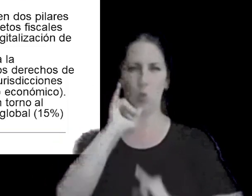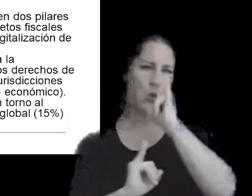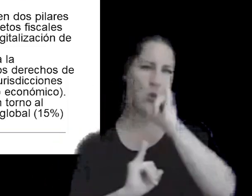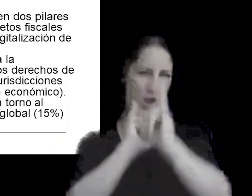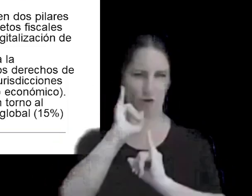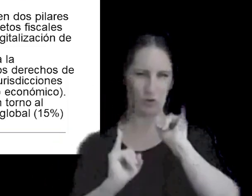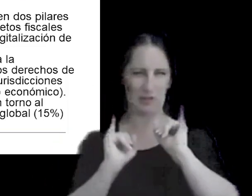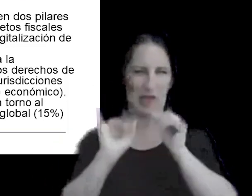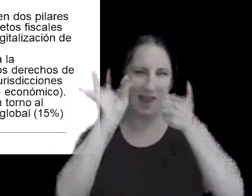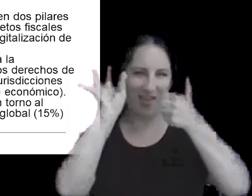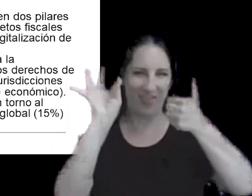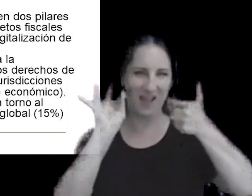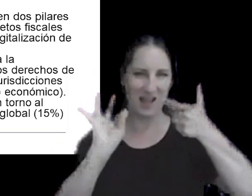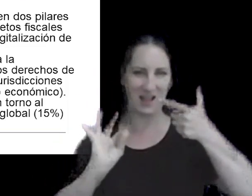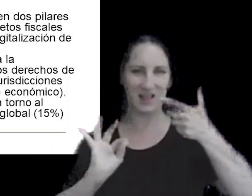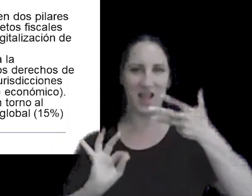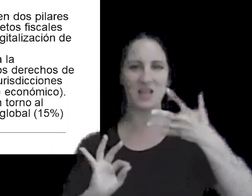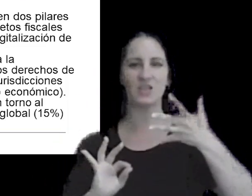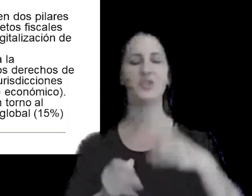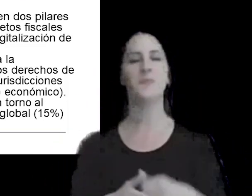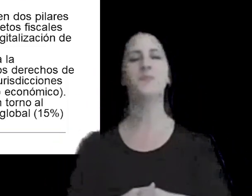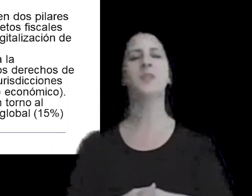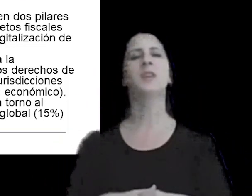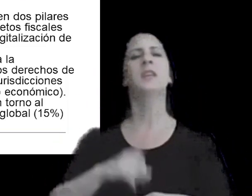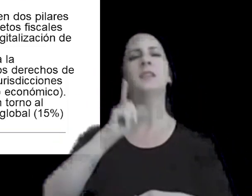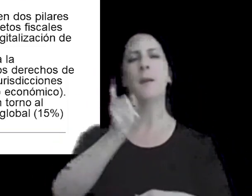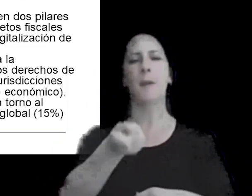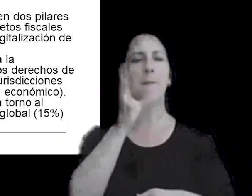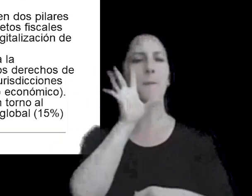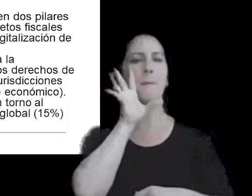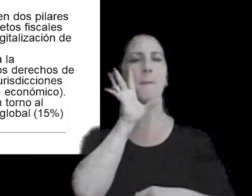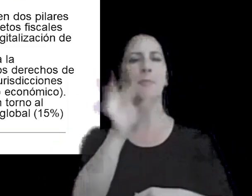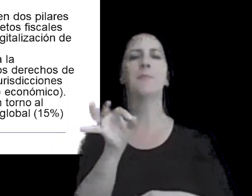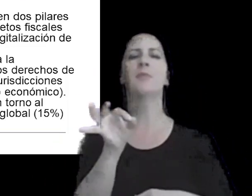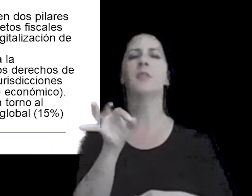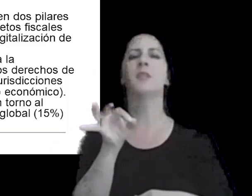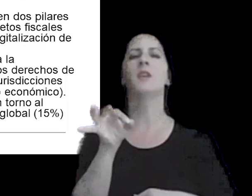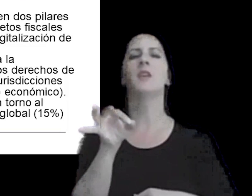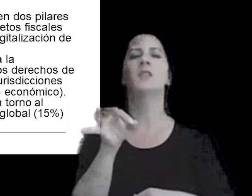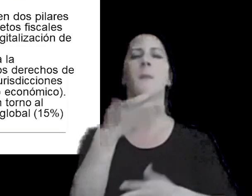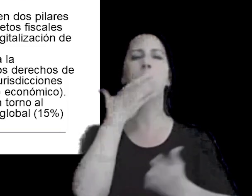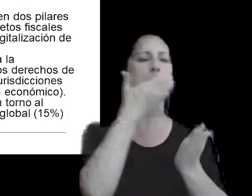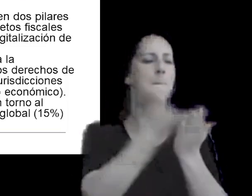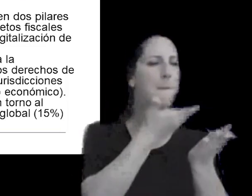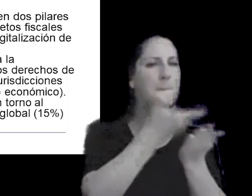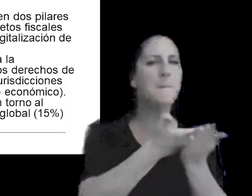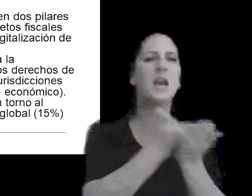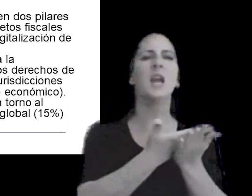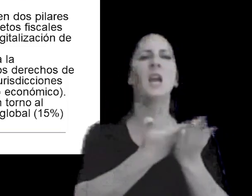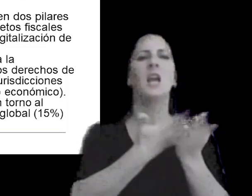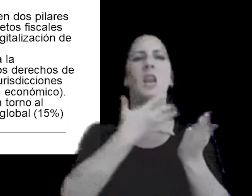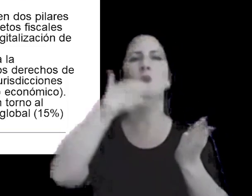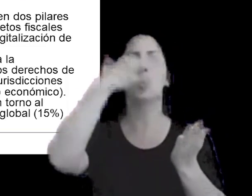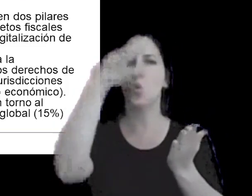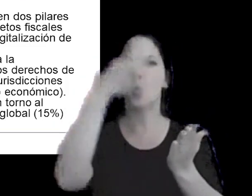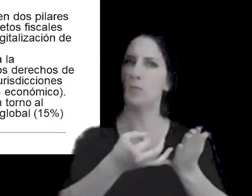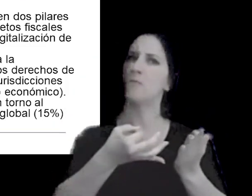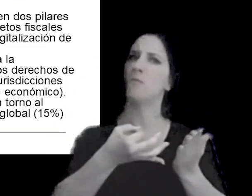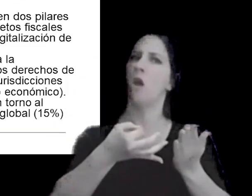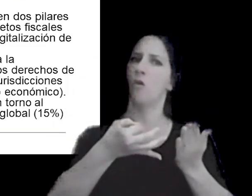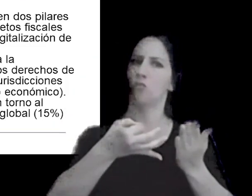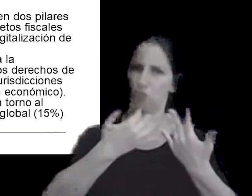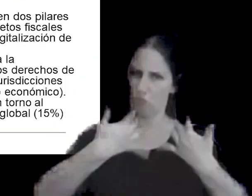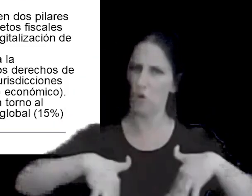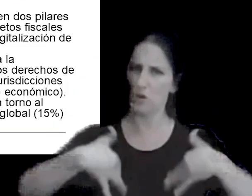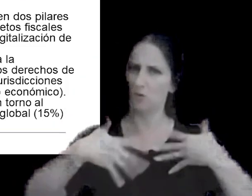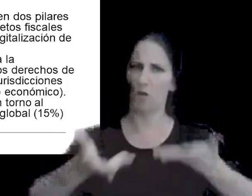en detalle y principalmente un aumento en los niveles de documentación o cumplimiento que deben brindar